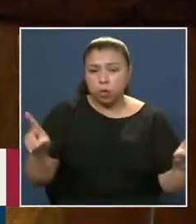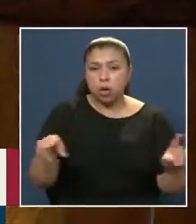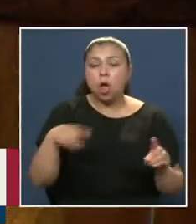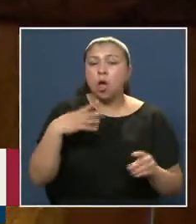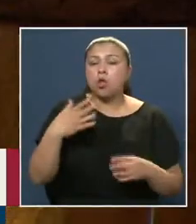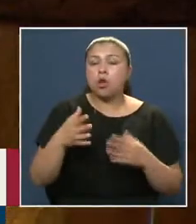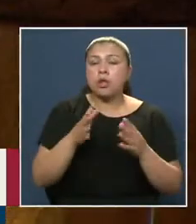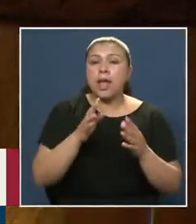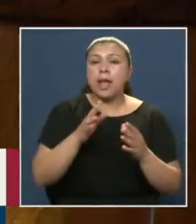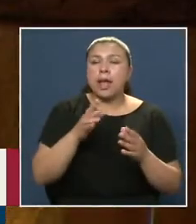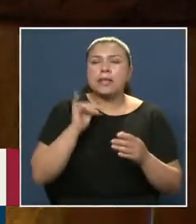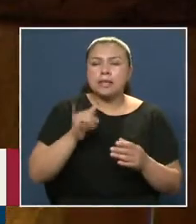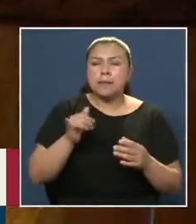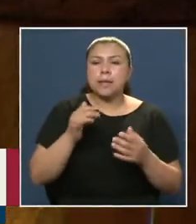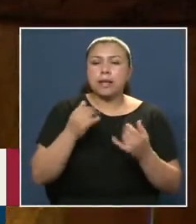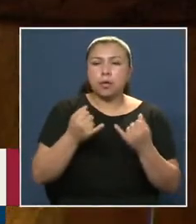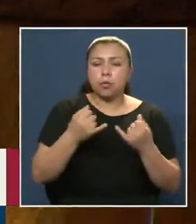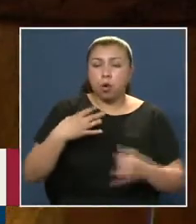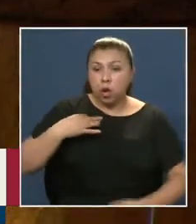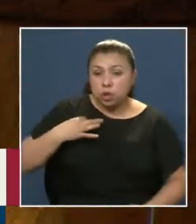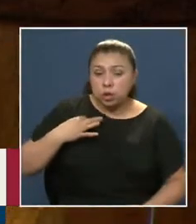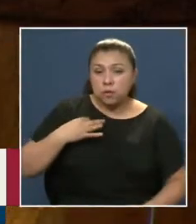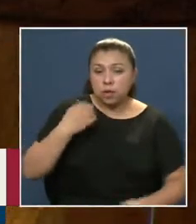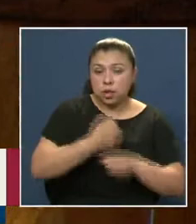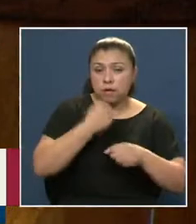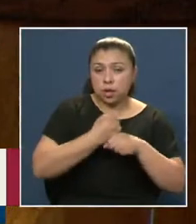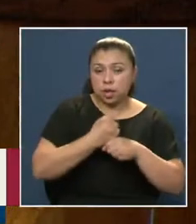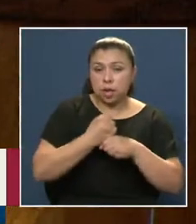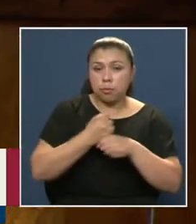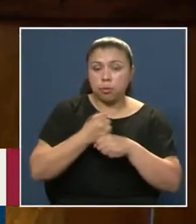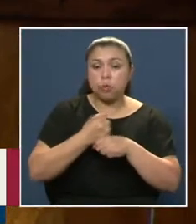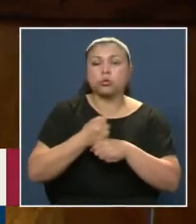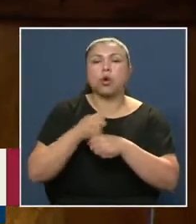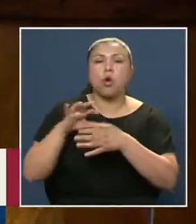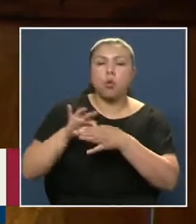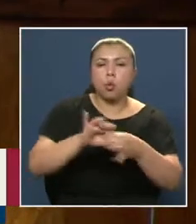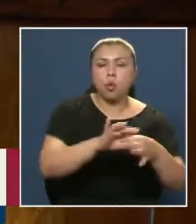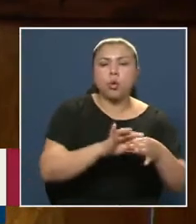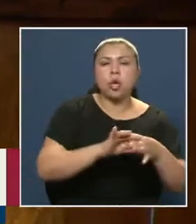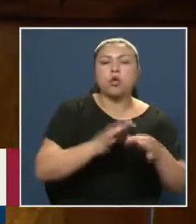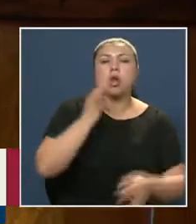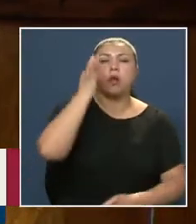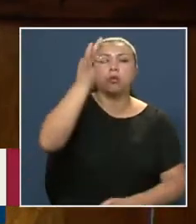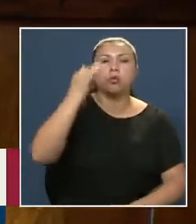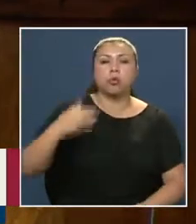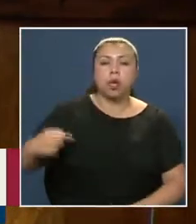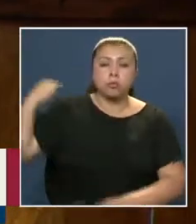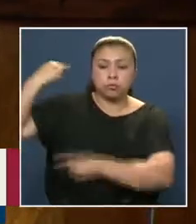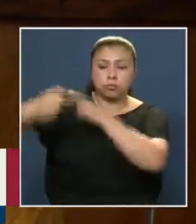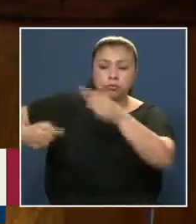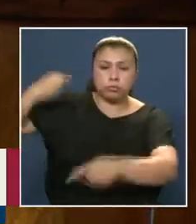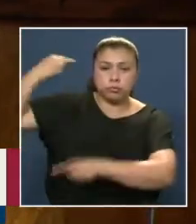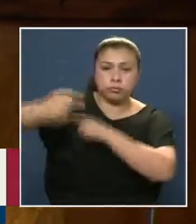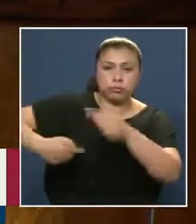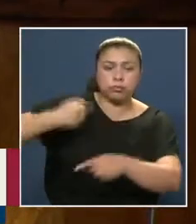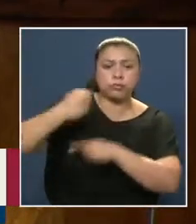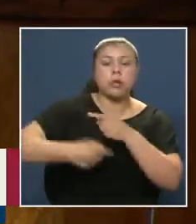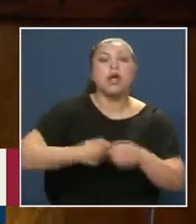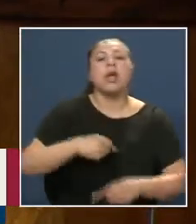prime La amistad cívica Y juntos Trabajemos por un país Grande para nosotros Y las futuras generaciones He dicho presidente